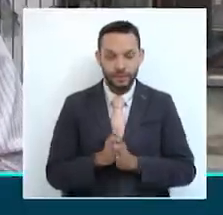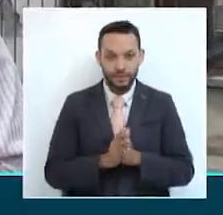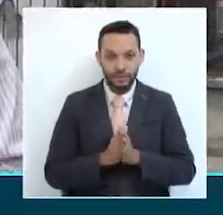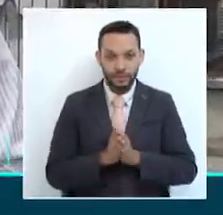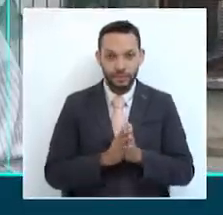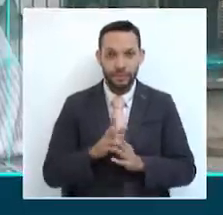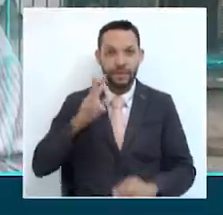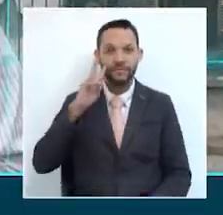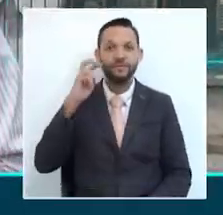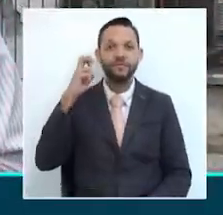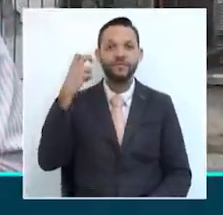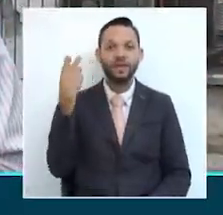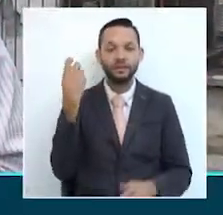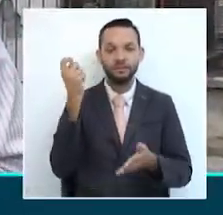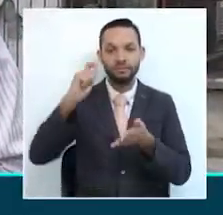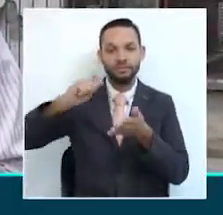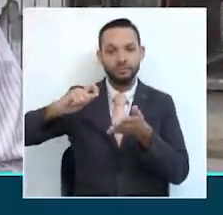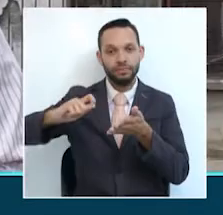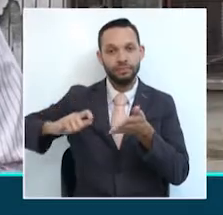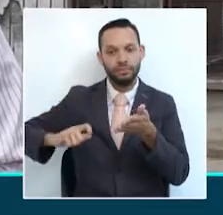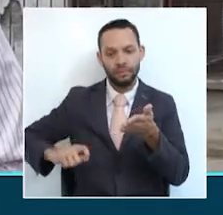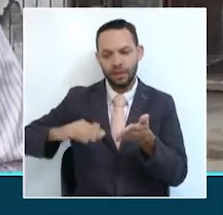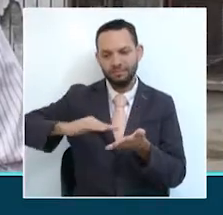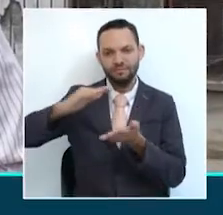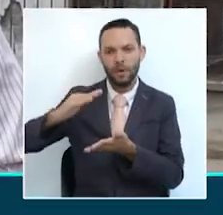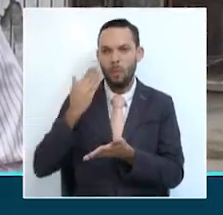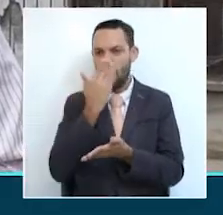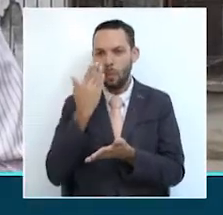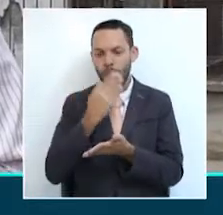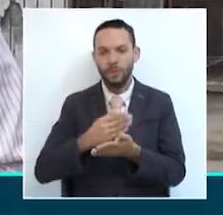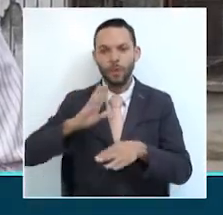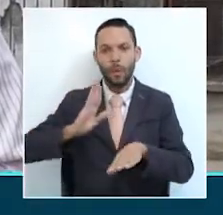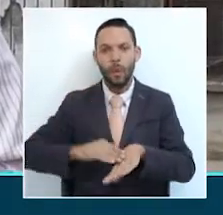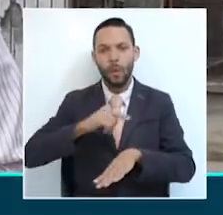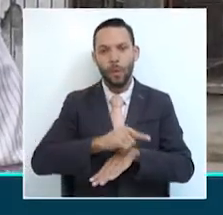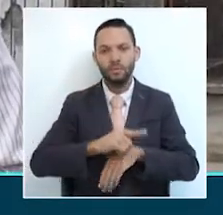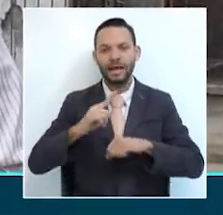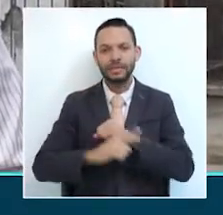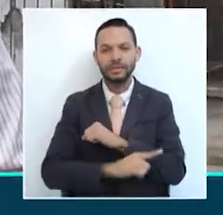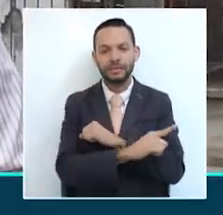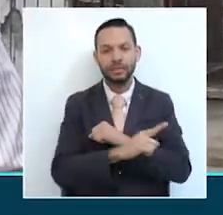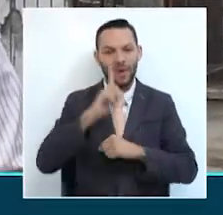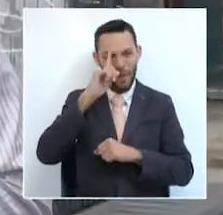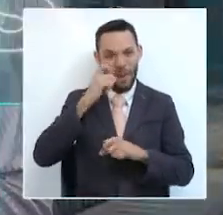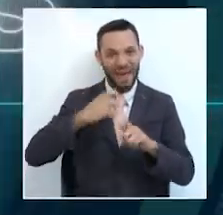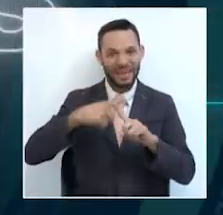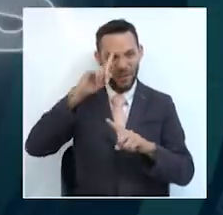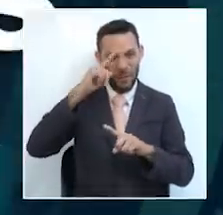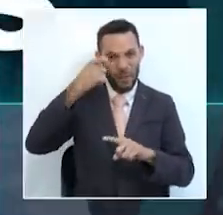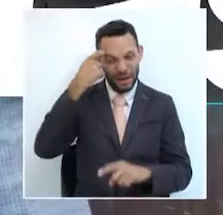Fiscalía presenta escrito de acusación contra la exgobernadora Sandra Paola Hurtado Palacio por presuntos hechos de corrupción.